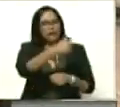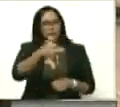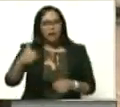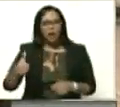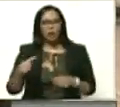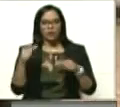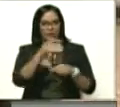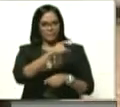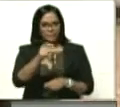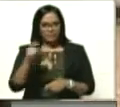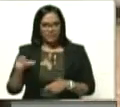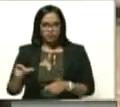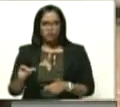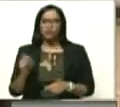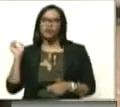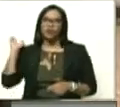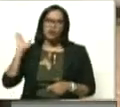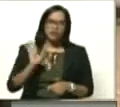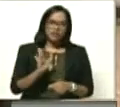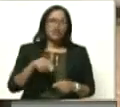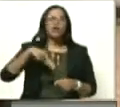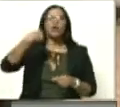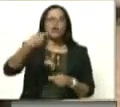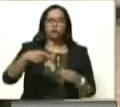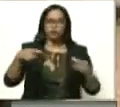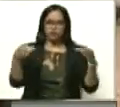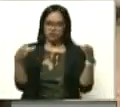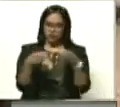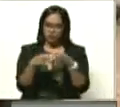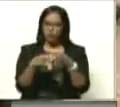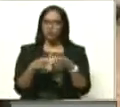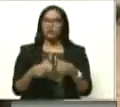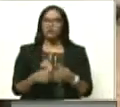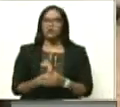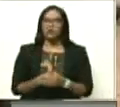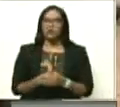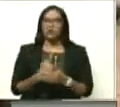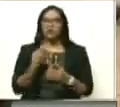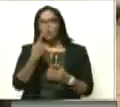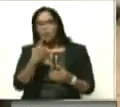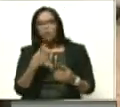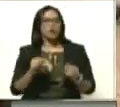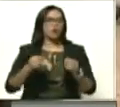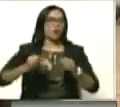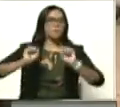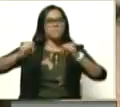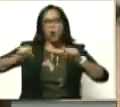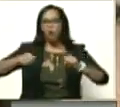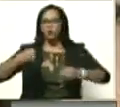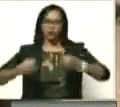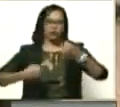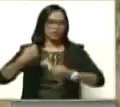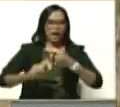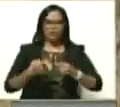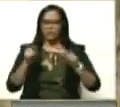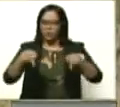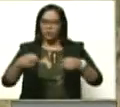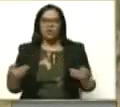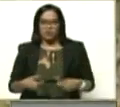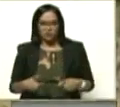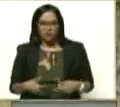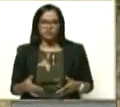compañeros lo trae a estos sectores. Unos con motos, otros con carros, pero hasta aquí llega el suplemento.